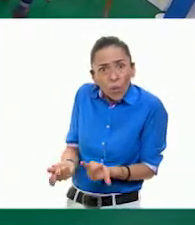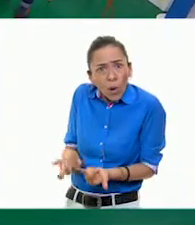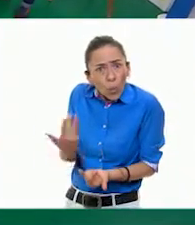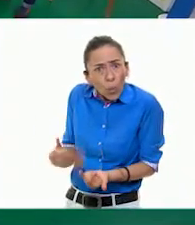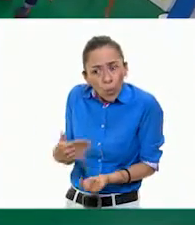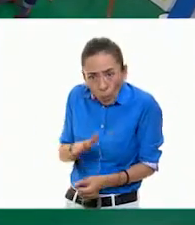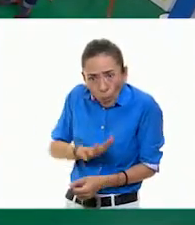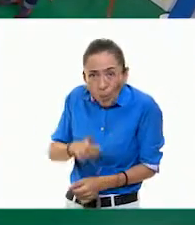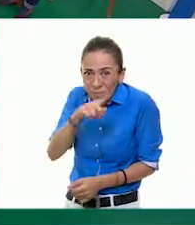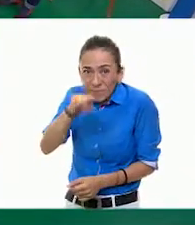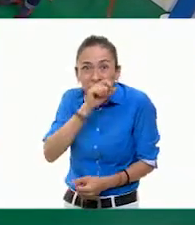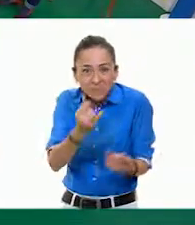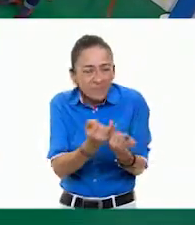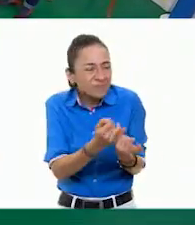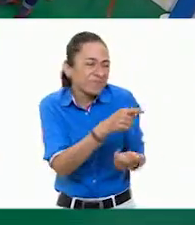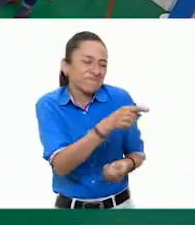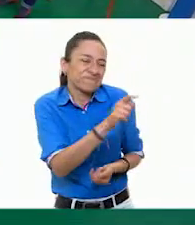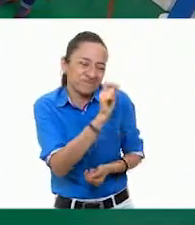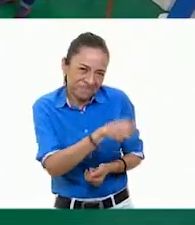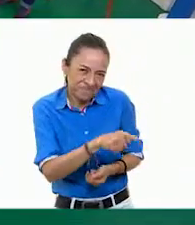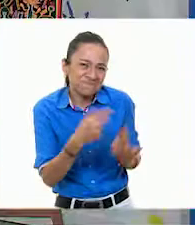agradecemos con el corazón.